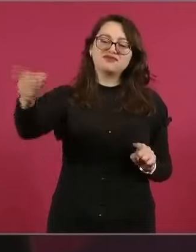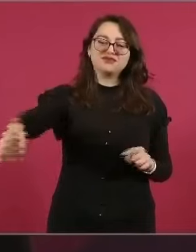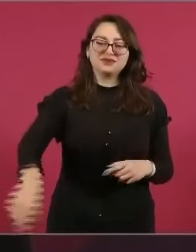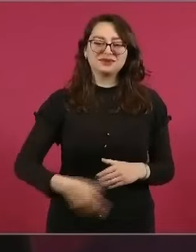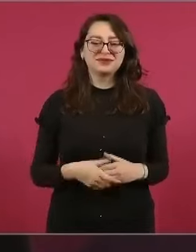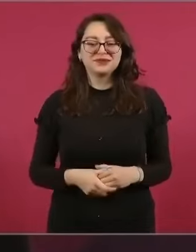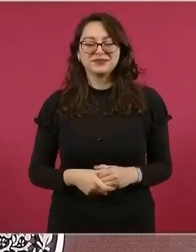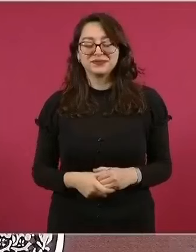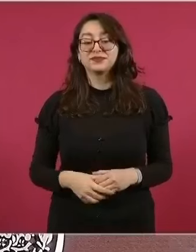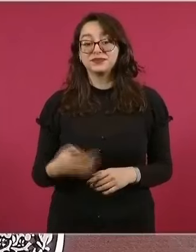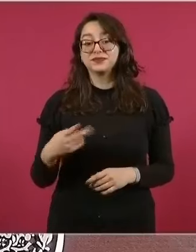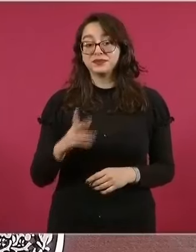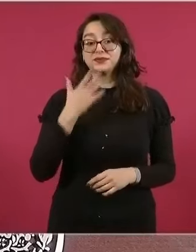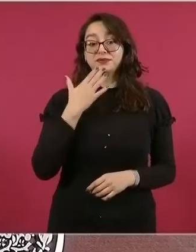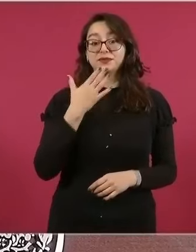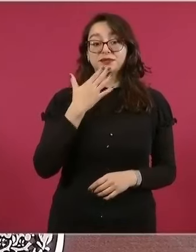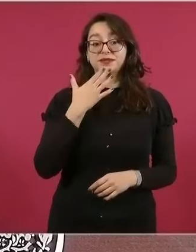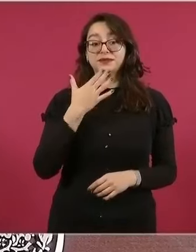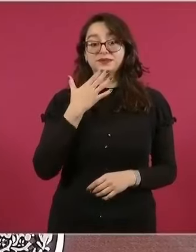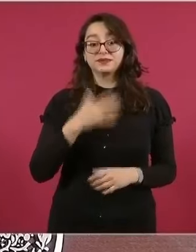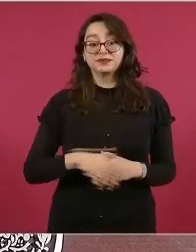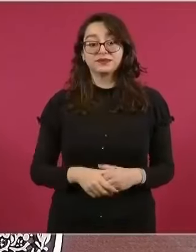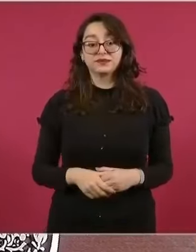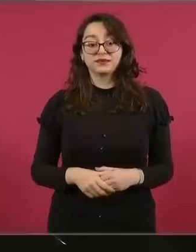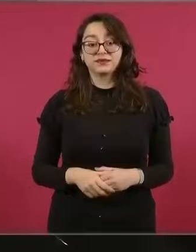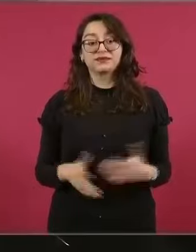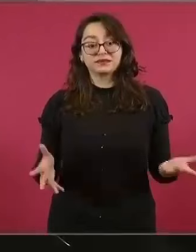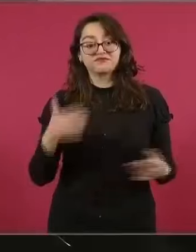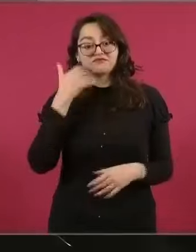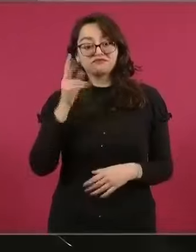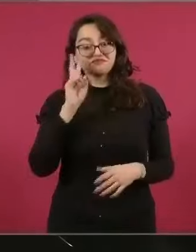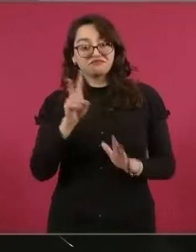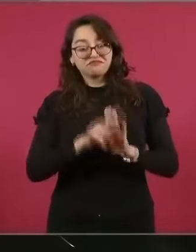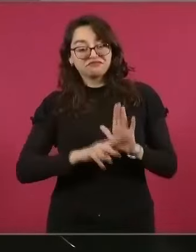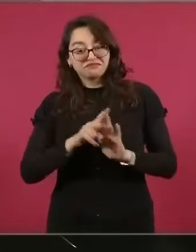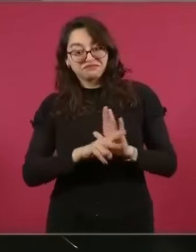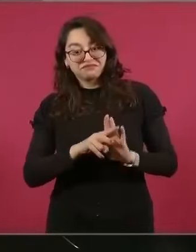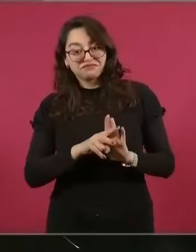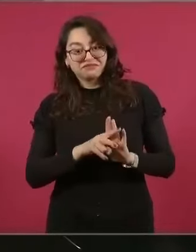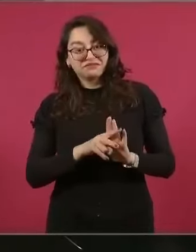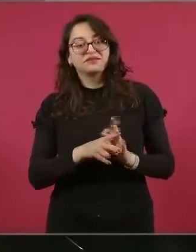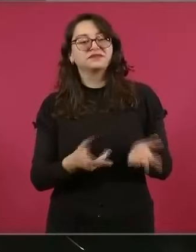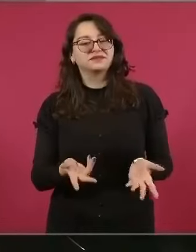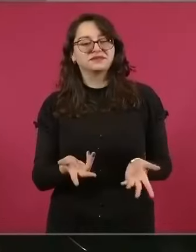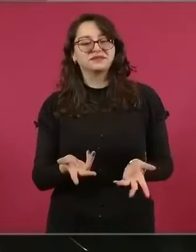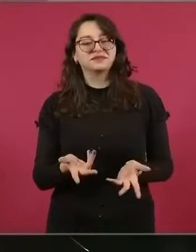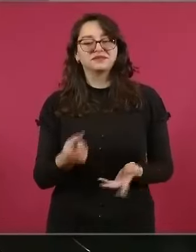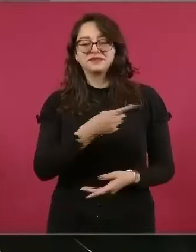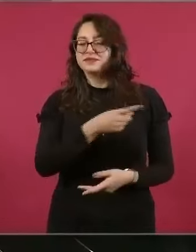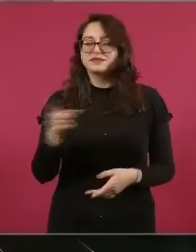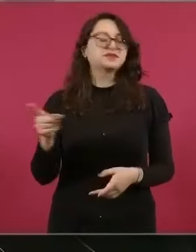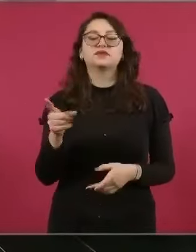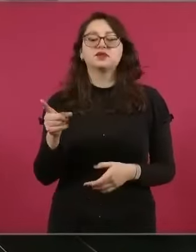Pero muy bien, muy bien. ¿Quieren ver el videíto? Vamos para los que no